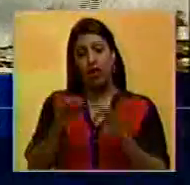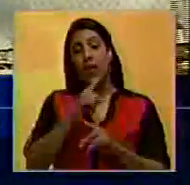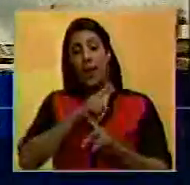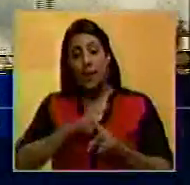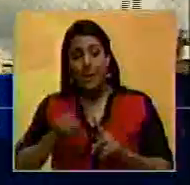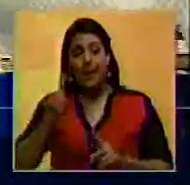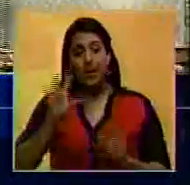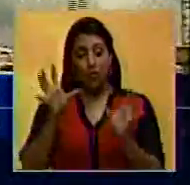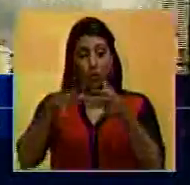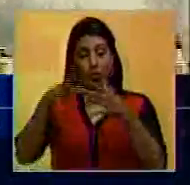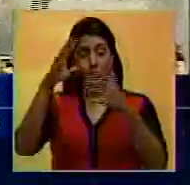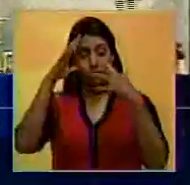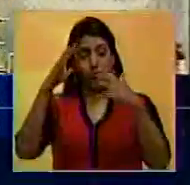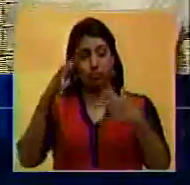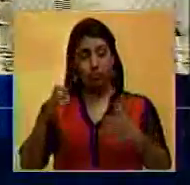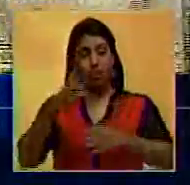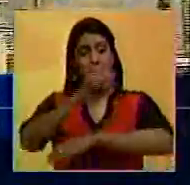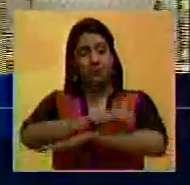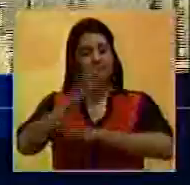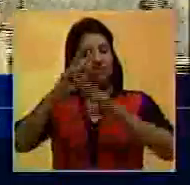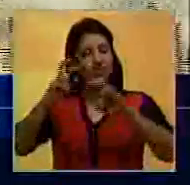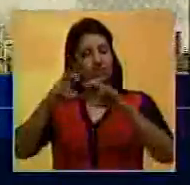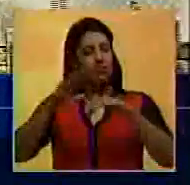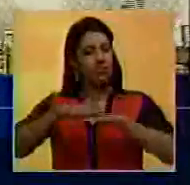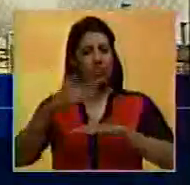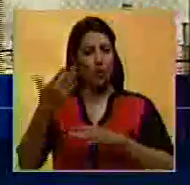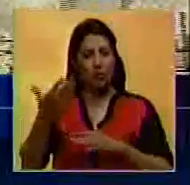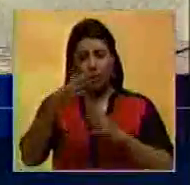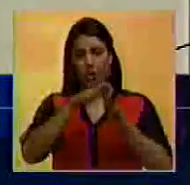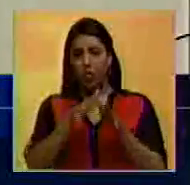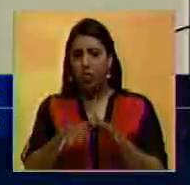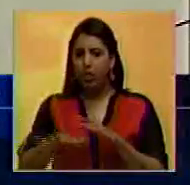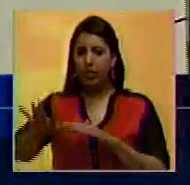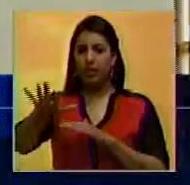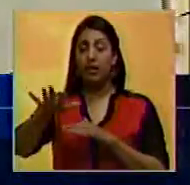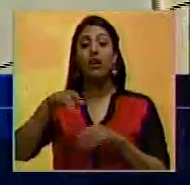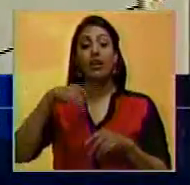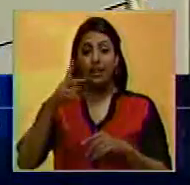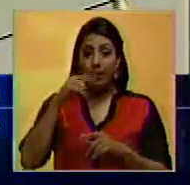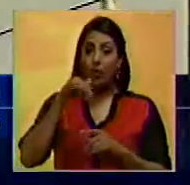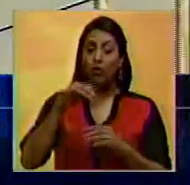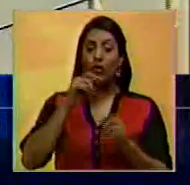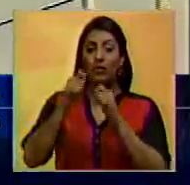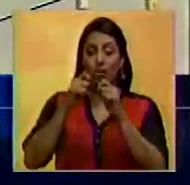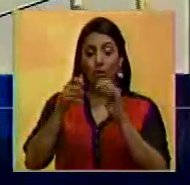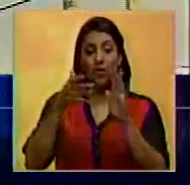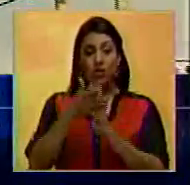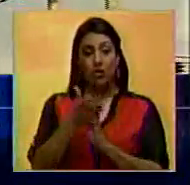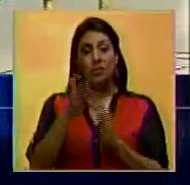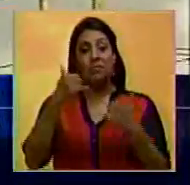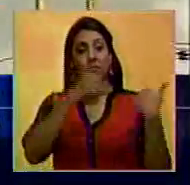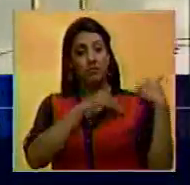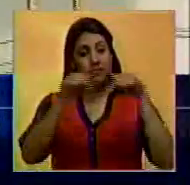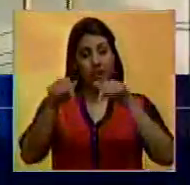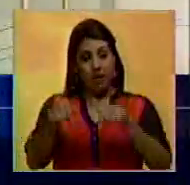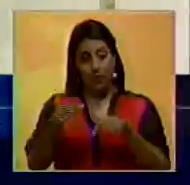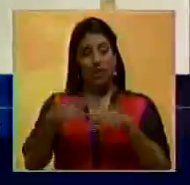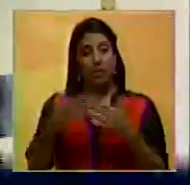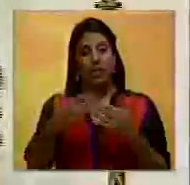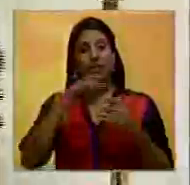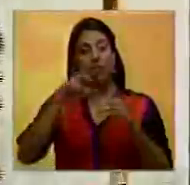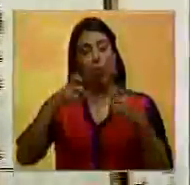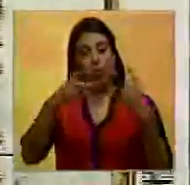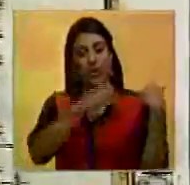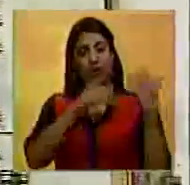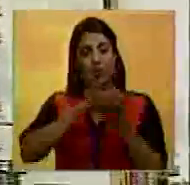Actualmente un equipo multidisciplinario investiga para determinar la causa del hecho así como los reportes a los entes correspondientes para tomar